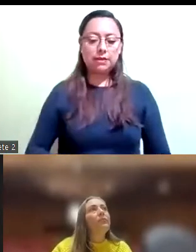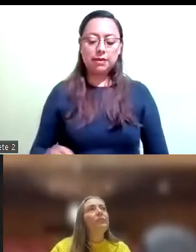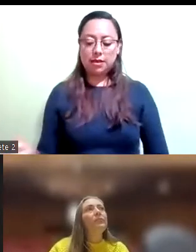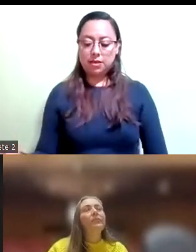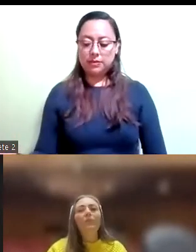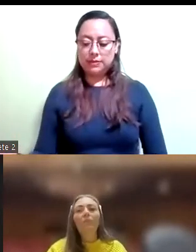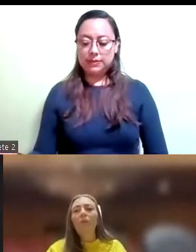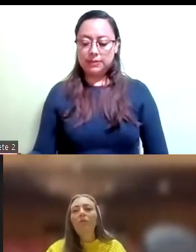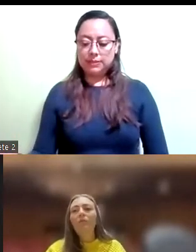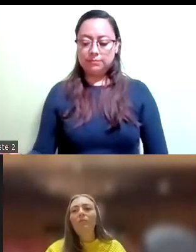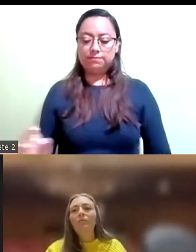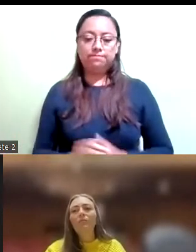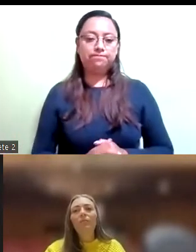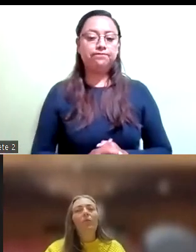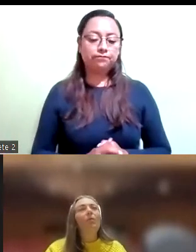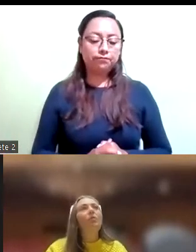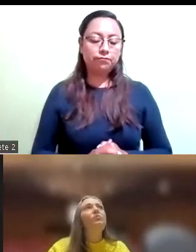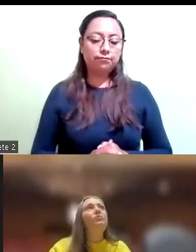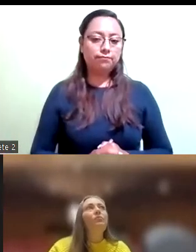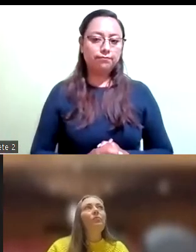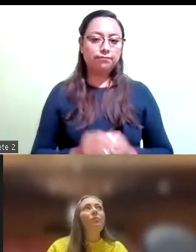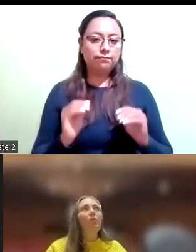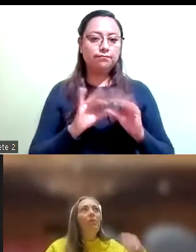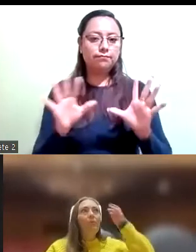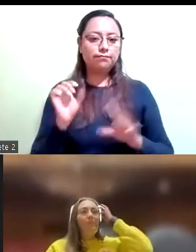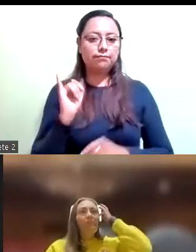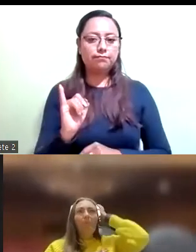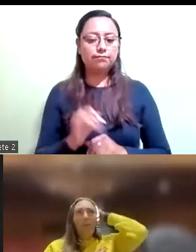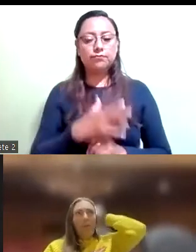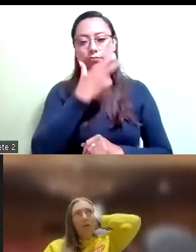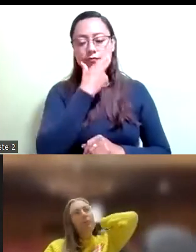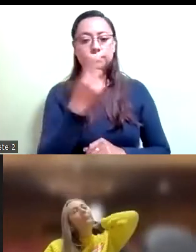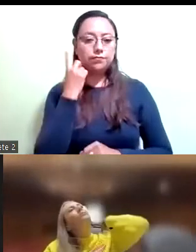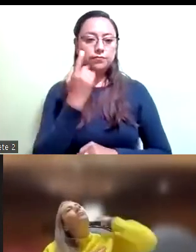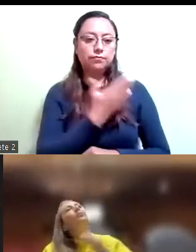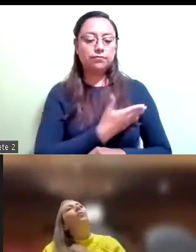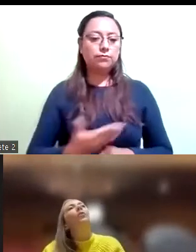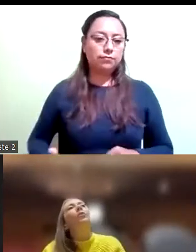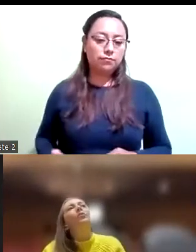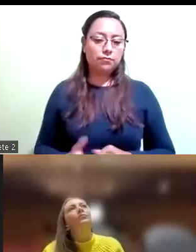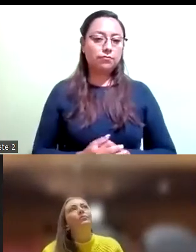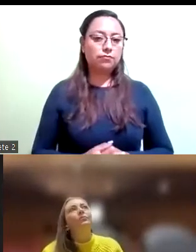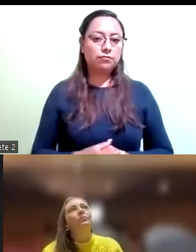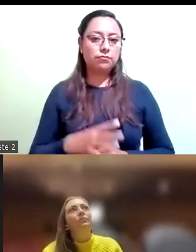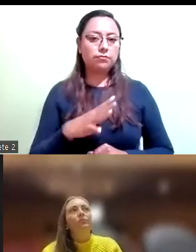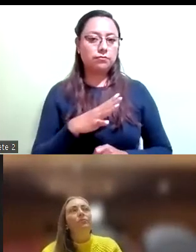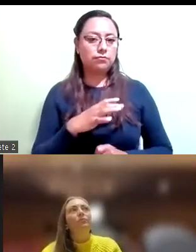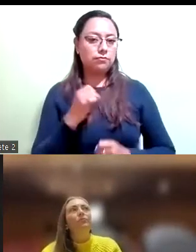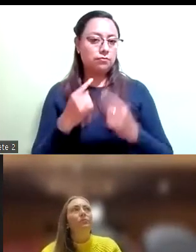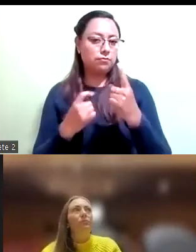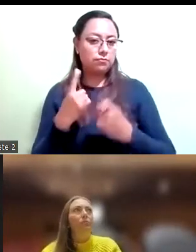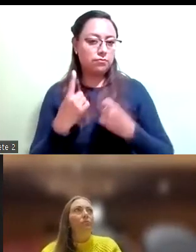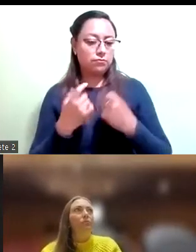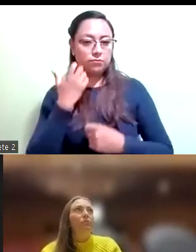claro que sí por instrucciones del presidente alguna persona desea hacer uso de la voz sobre asuntos generales